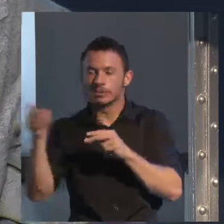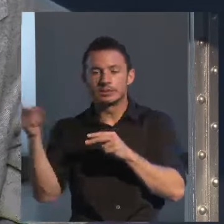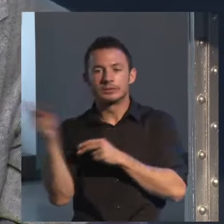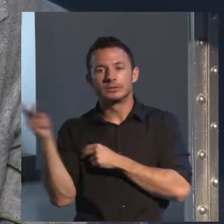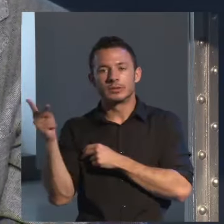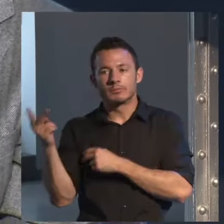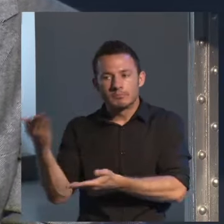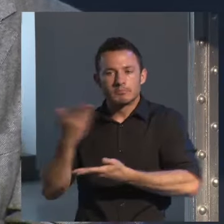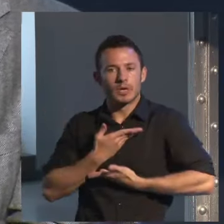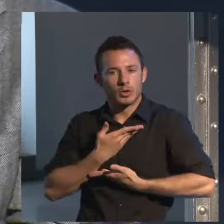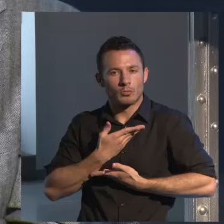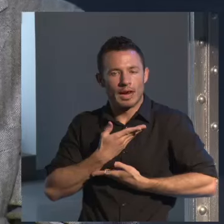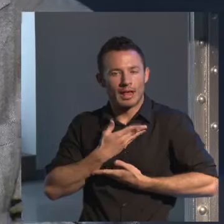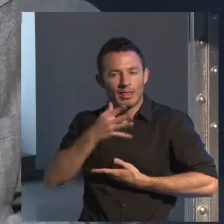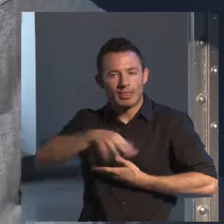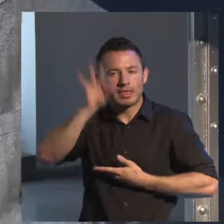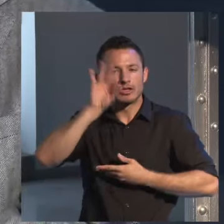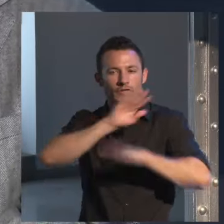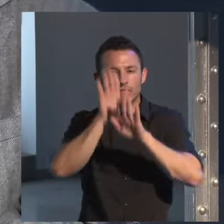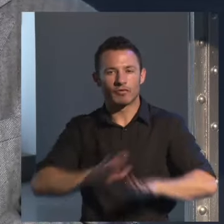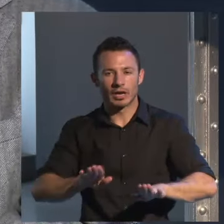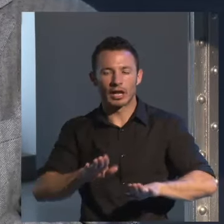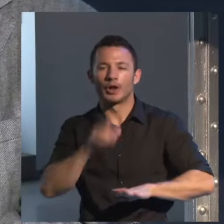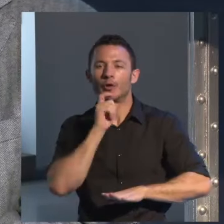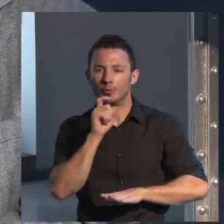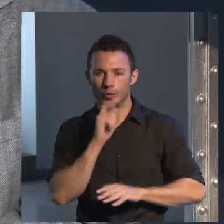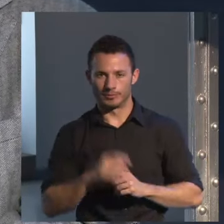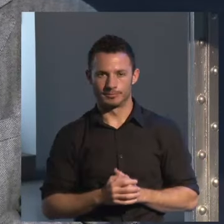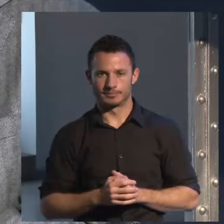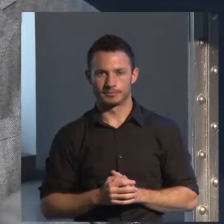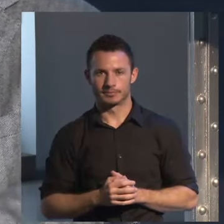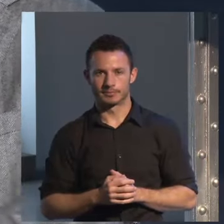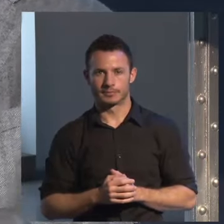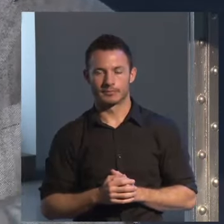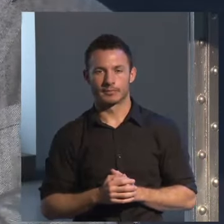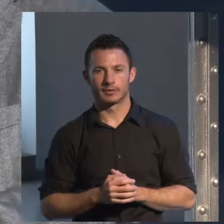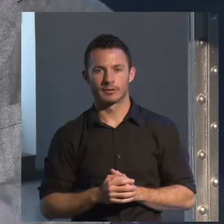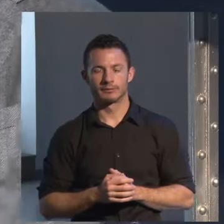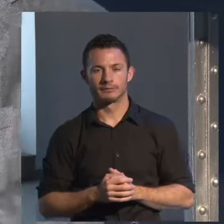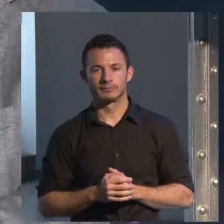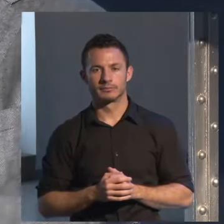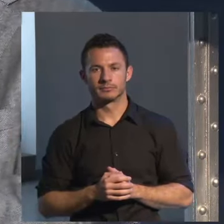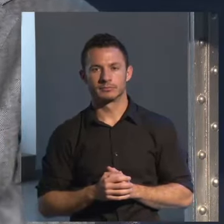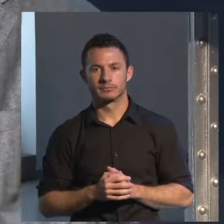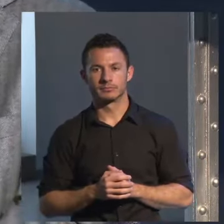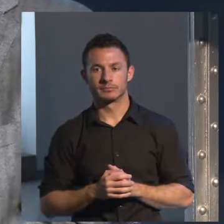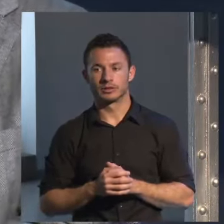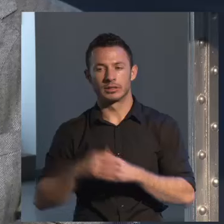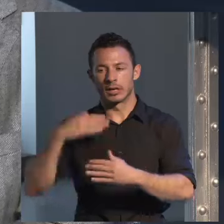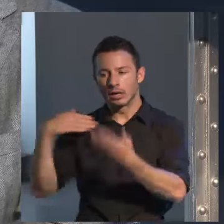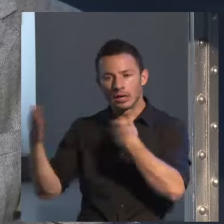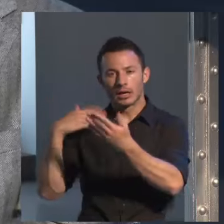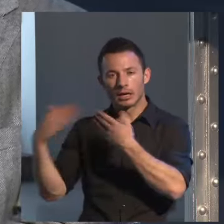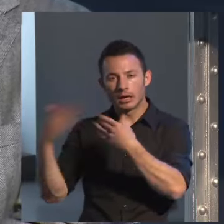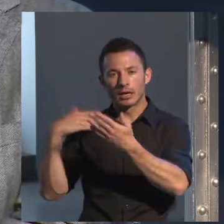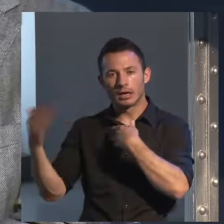las decisiones finales. Y en esa dialéctica que